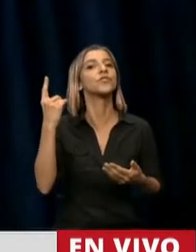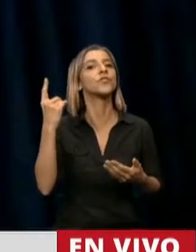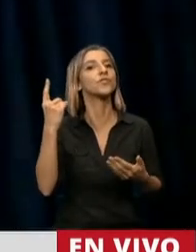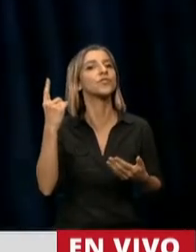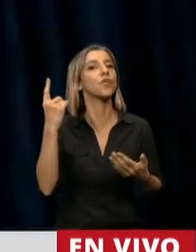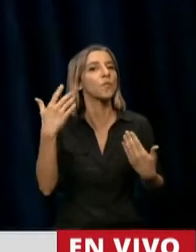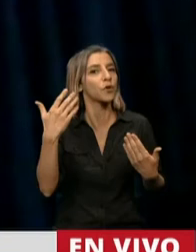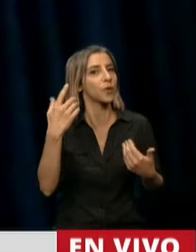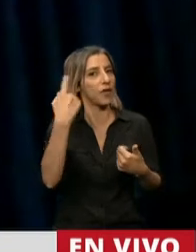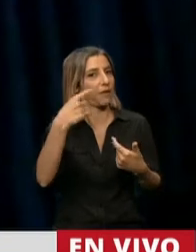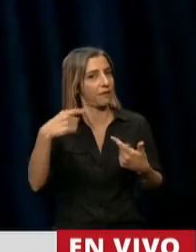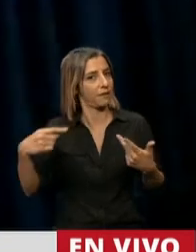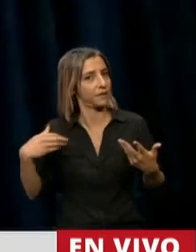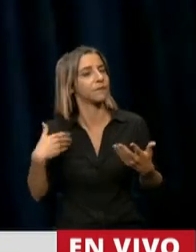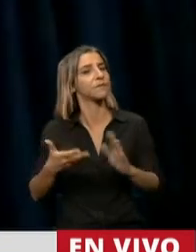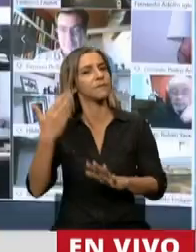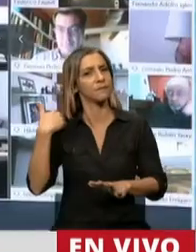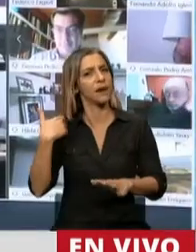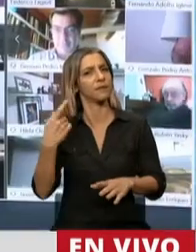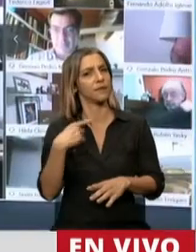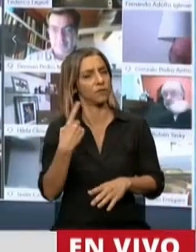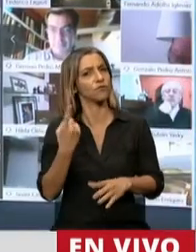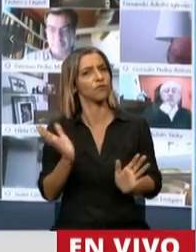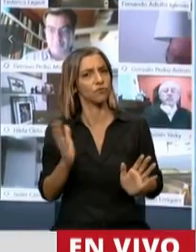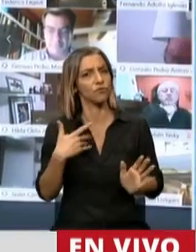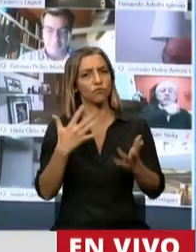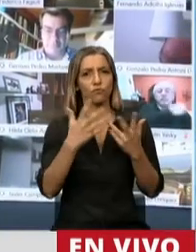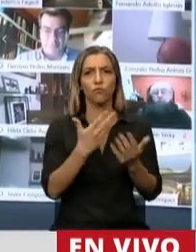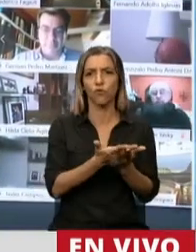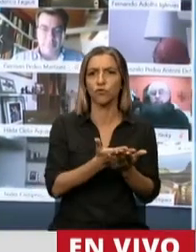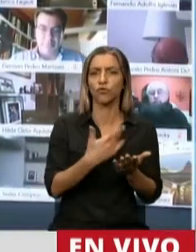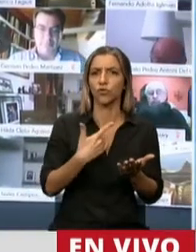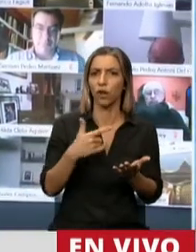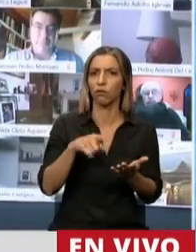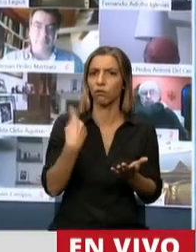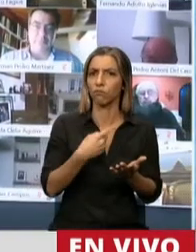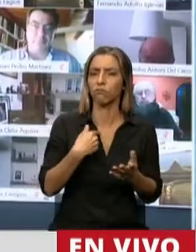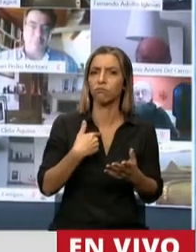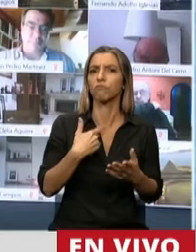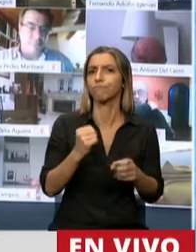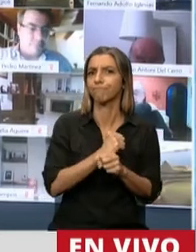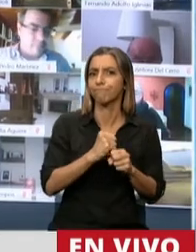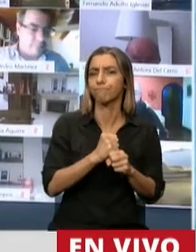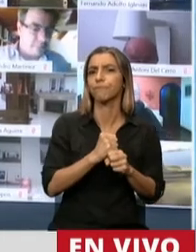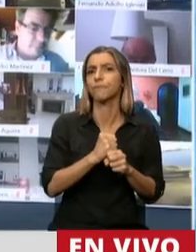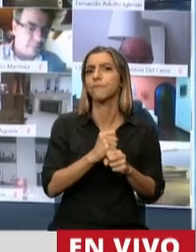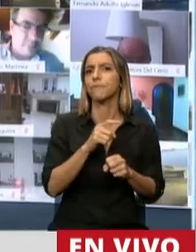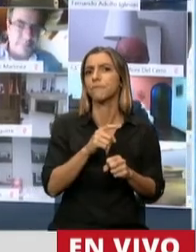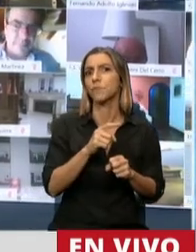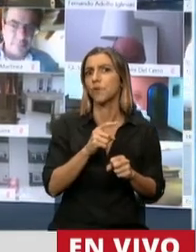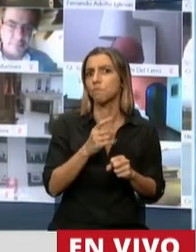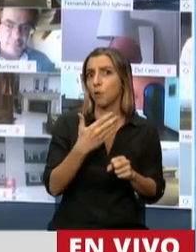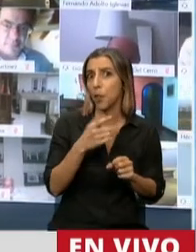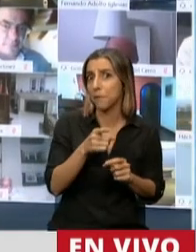confirmamos el proyecto que en su momento aprobamos en la Cámara de Diputados o aprobamos el proyecto que viene en revisión del